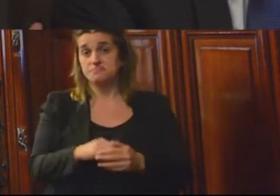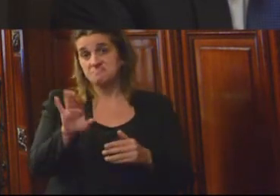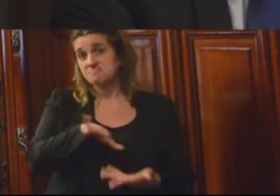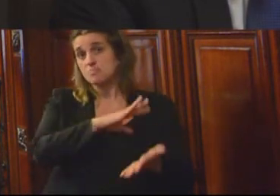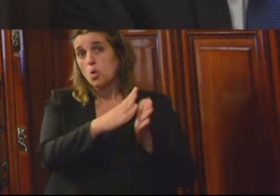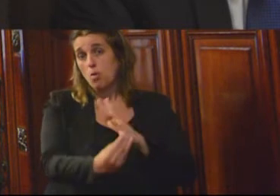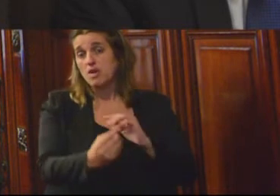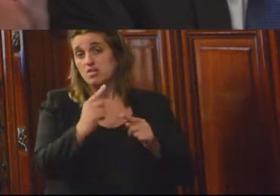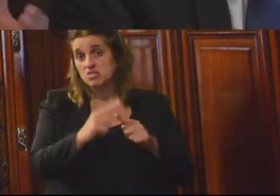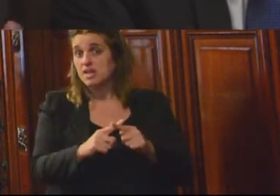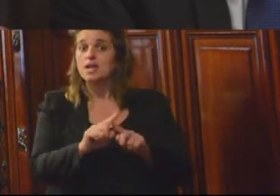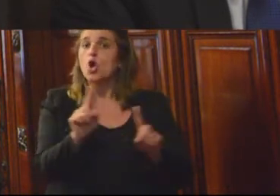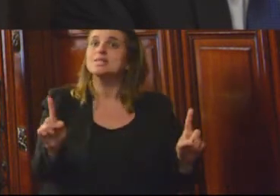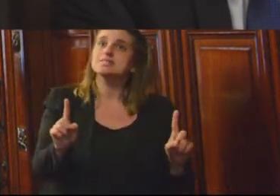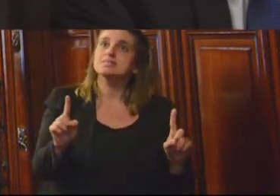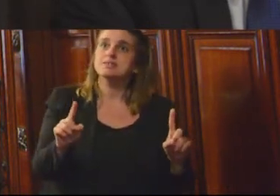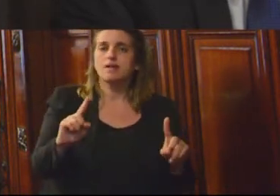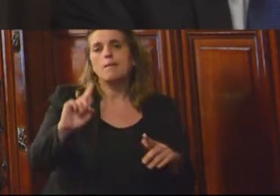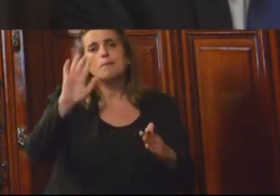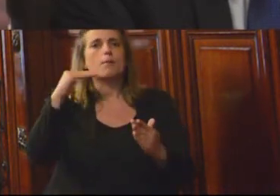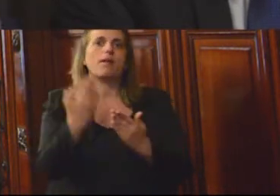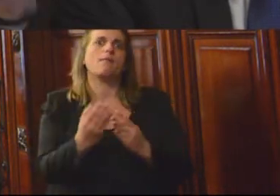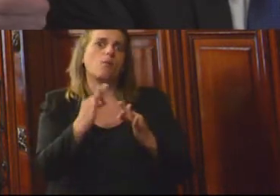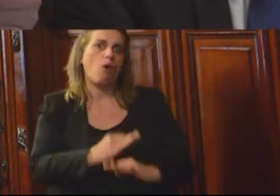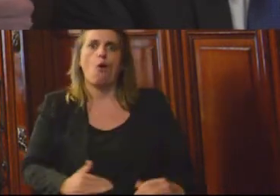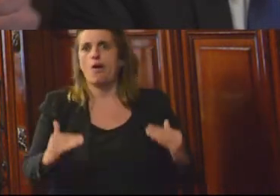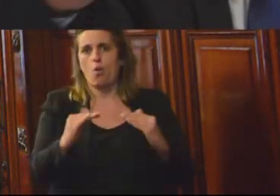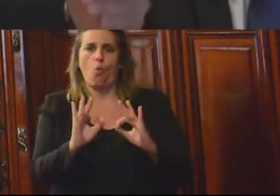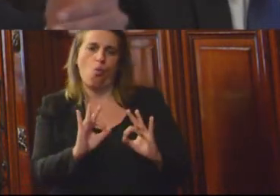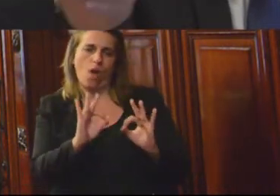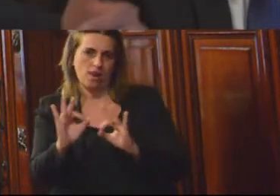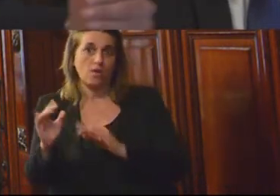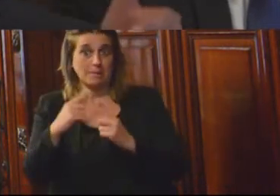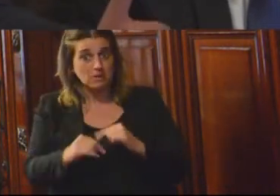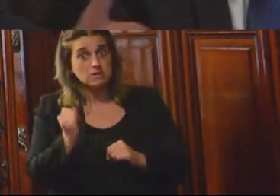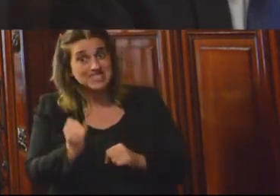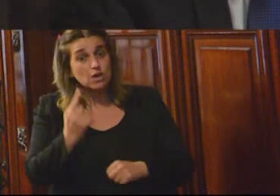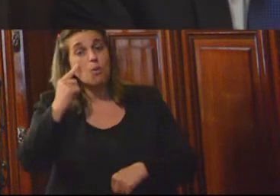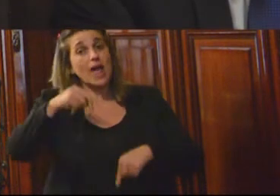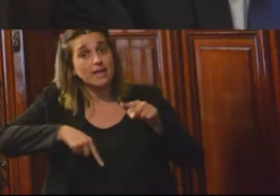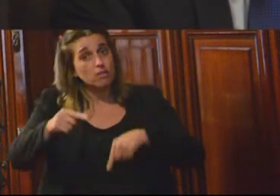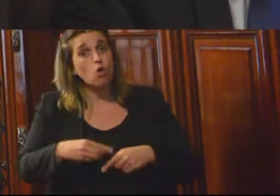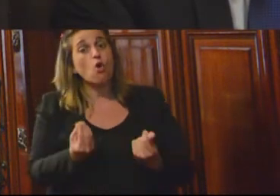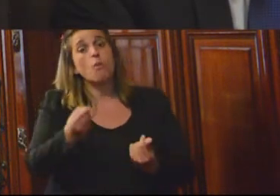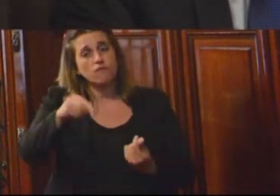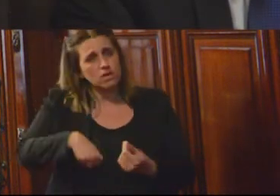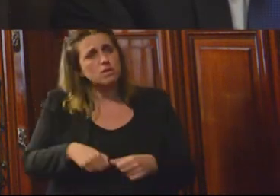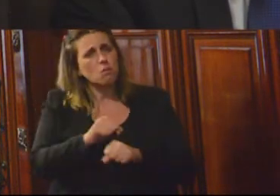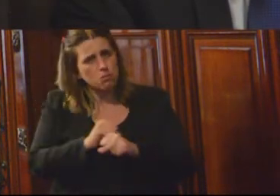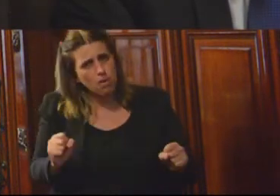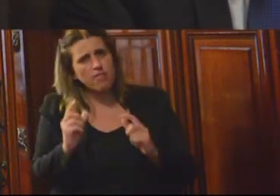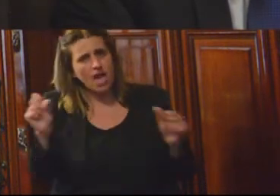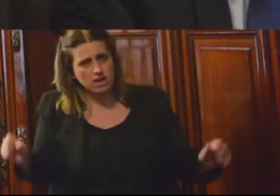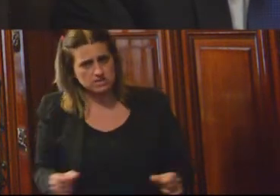megalópolis carcelaria que no es lo que proponemos, pero sí creemos que el nivel de gestión sí es digno de ser imitado. En ese sentido,